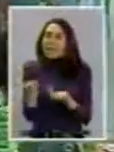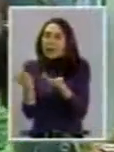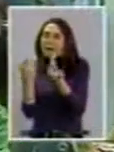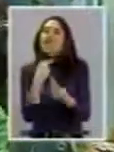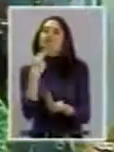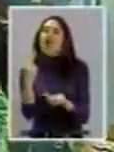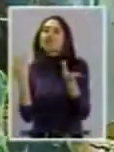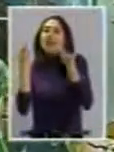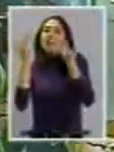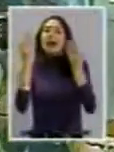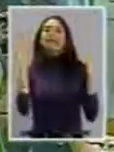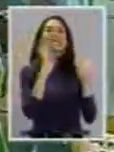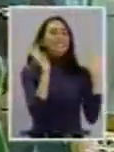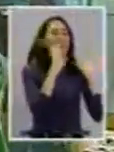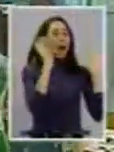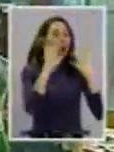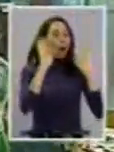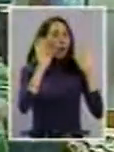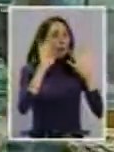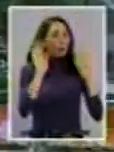¡Comece el chavo!